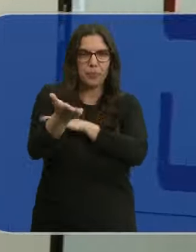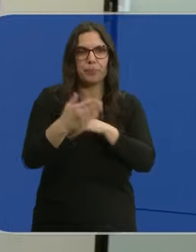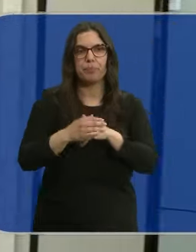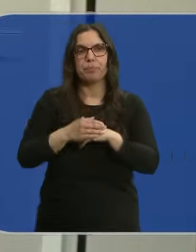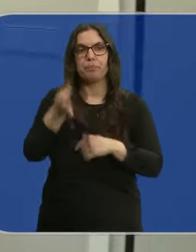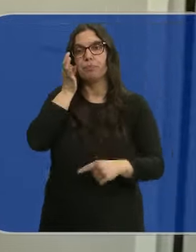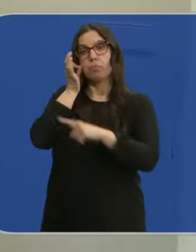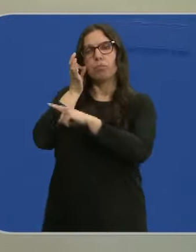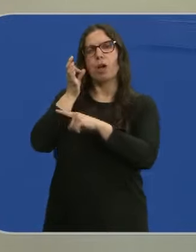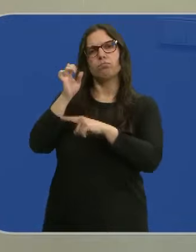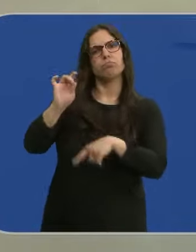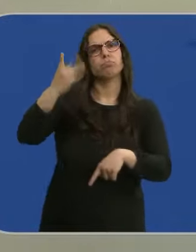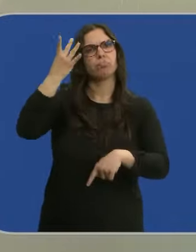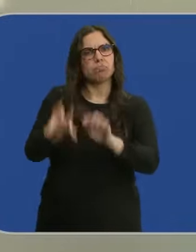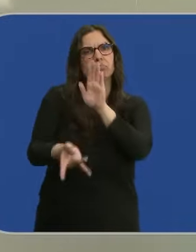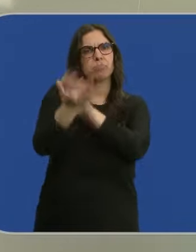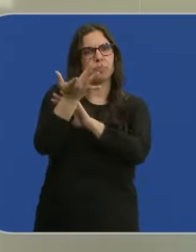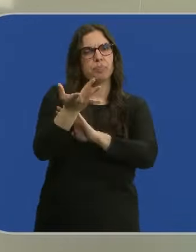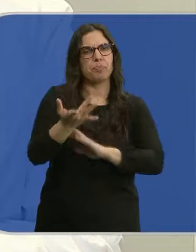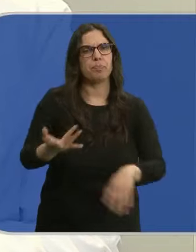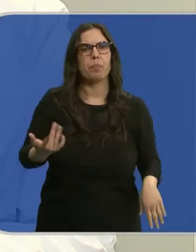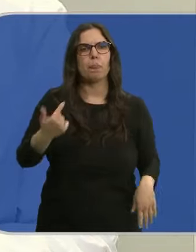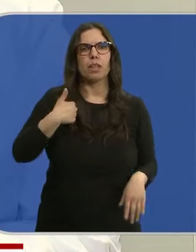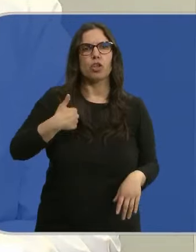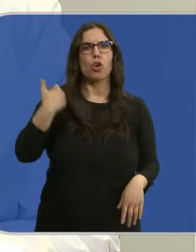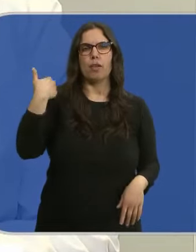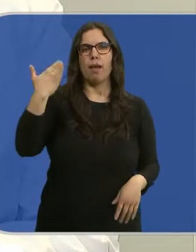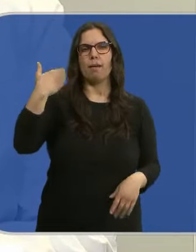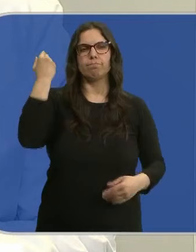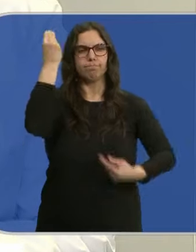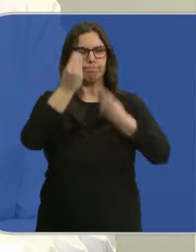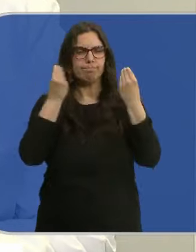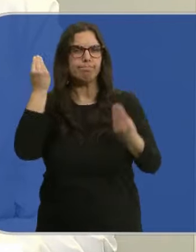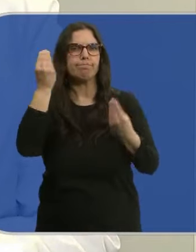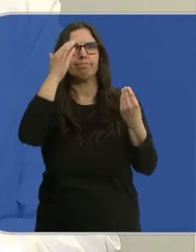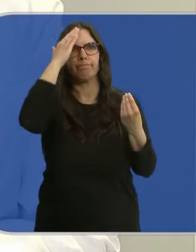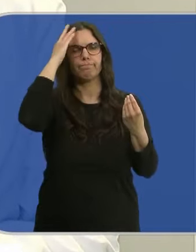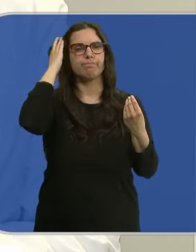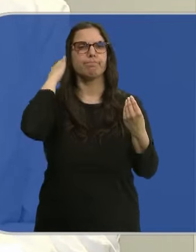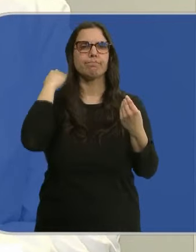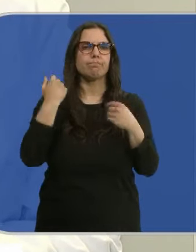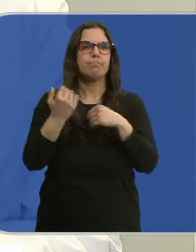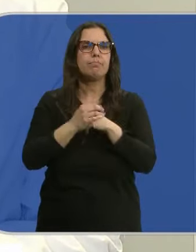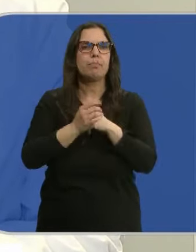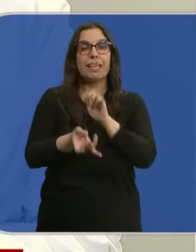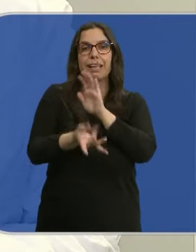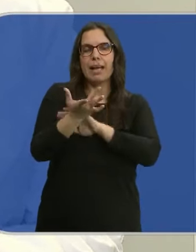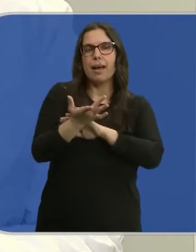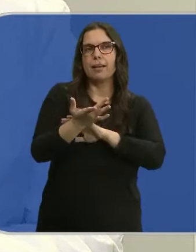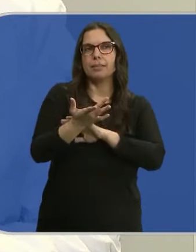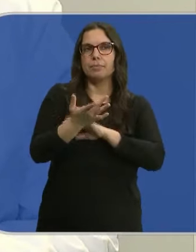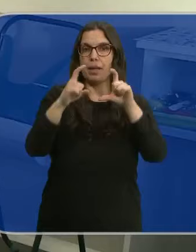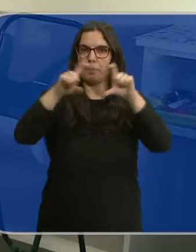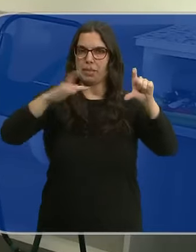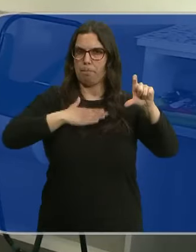Virginia se lanzó a emprender. La verdad es que llevaba tiempo dándole vueltas a crear mi propia